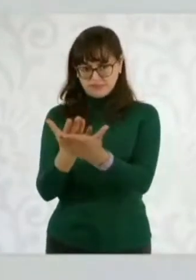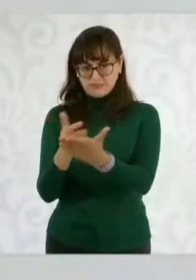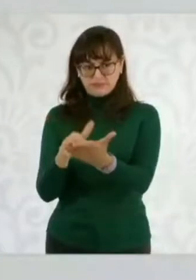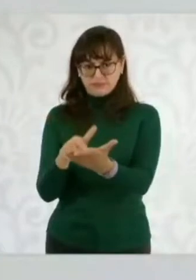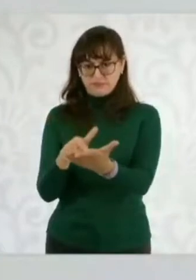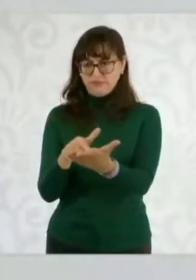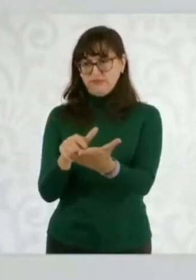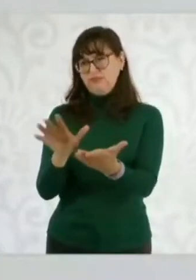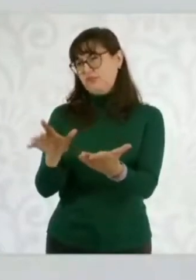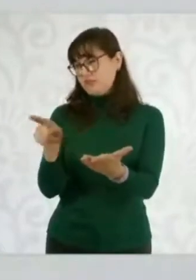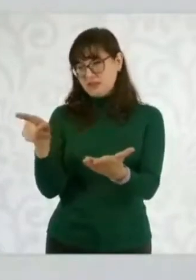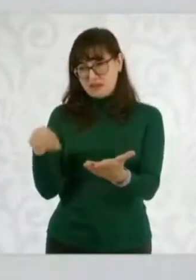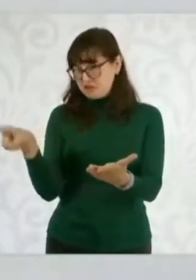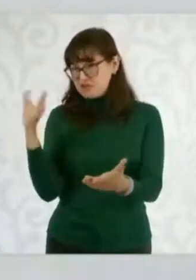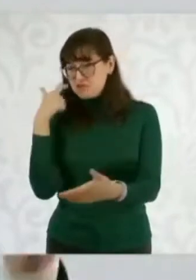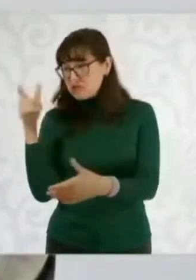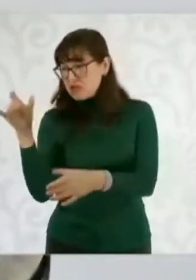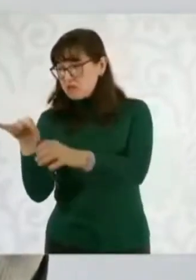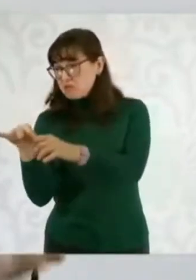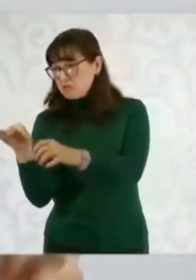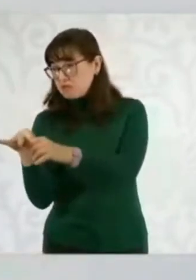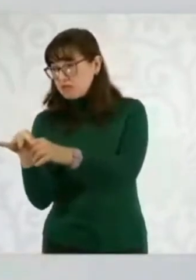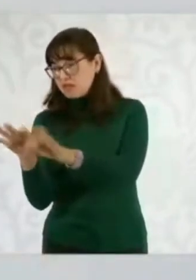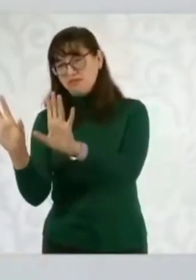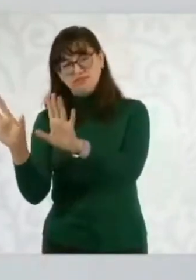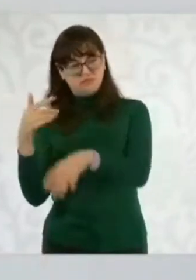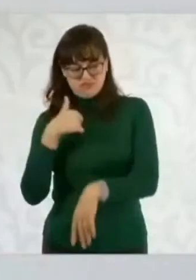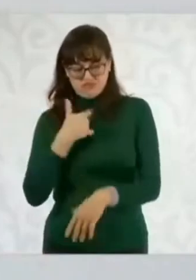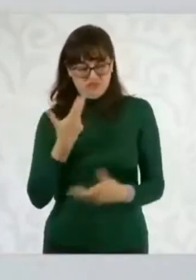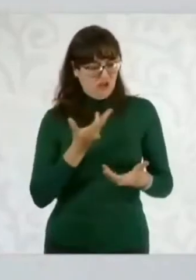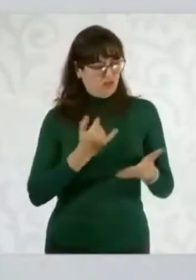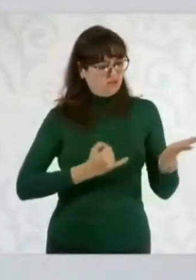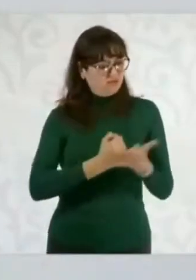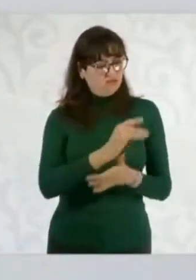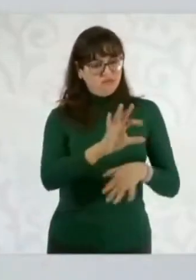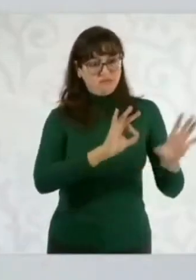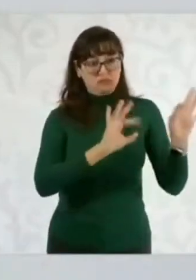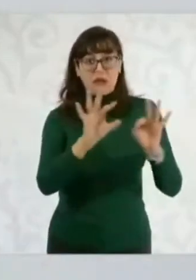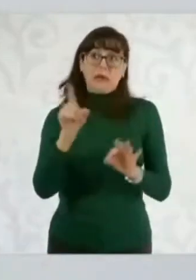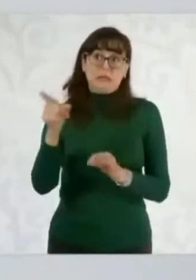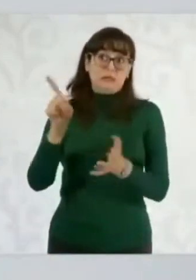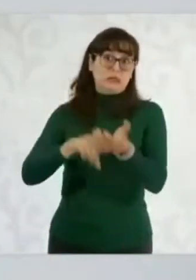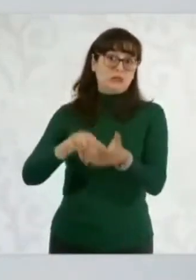pudiera nombrar directamente y eso es lo que está en la controversia,